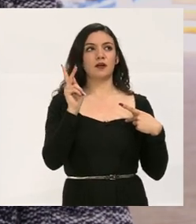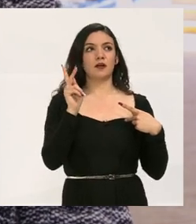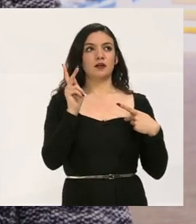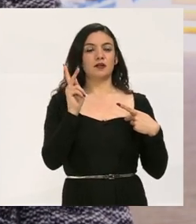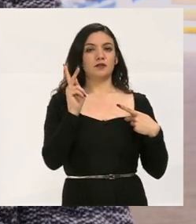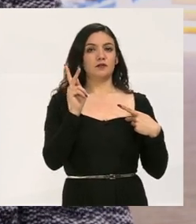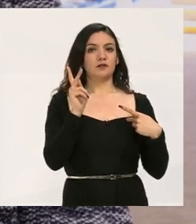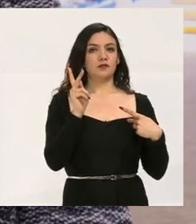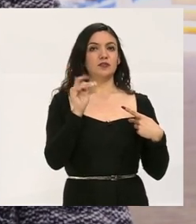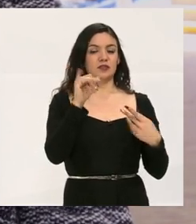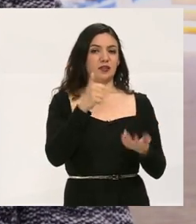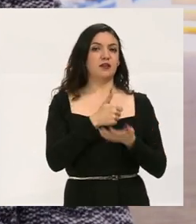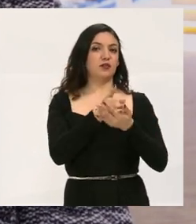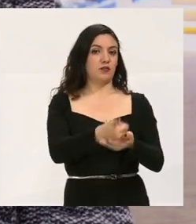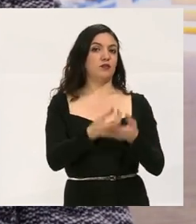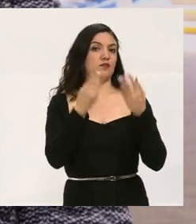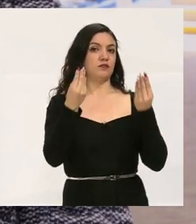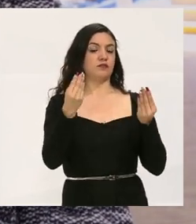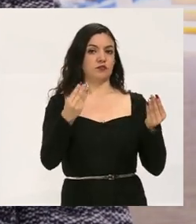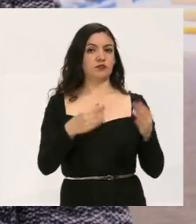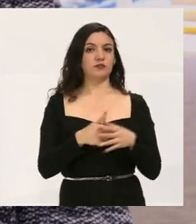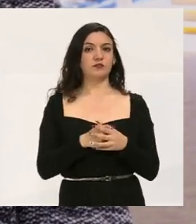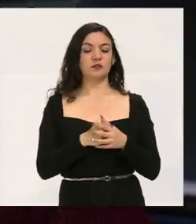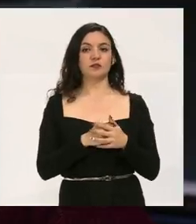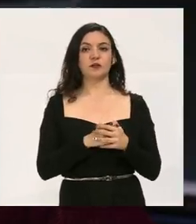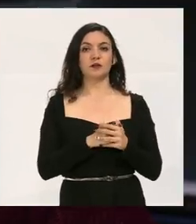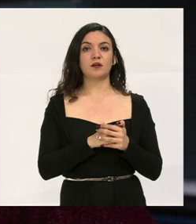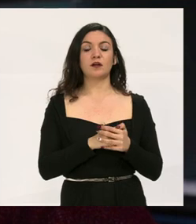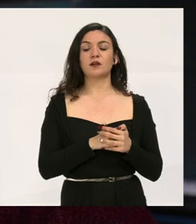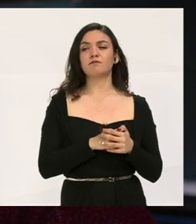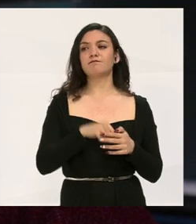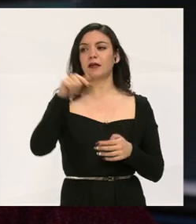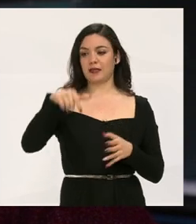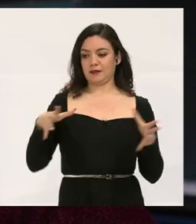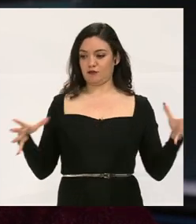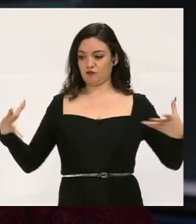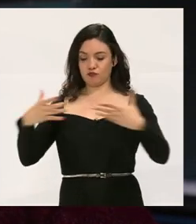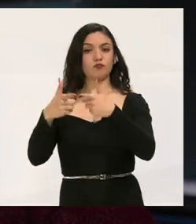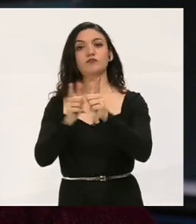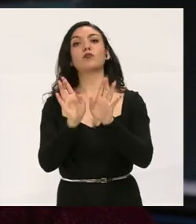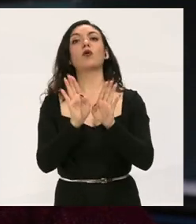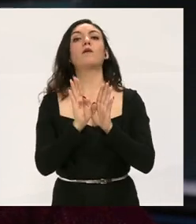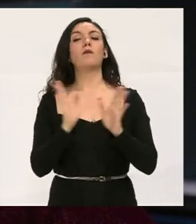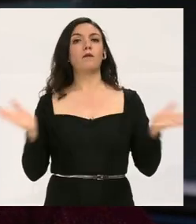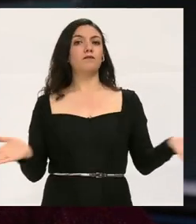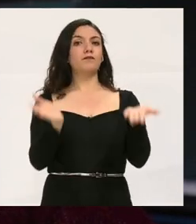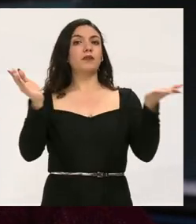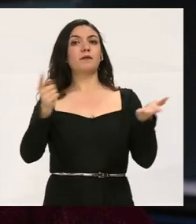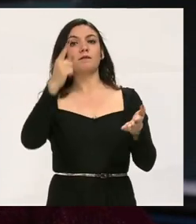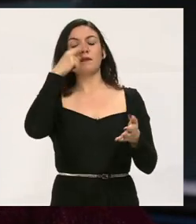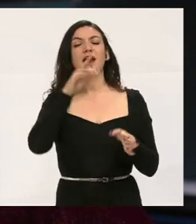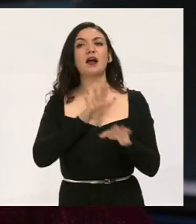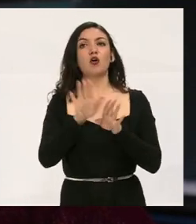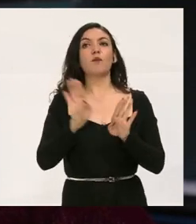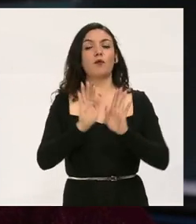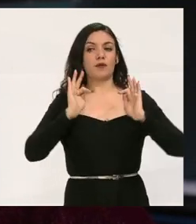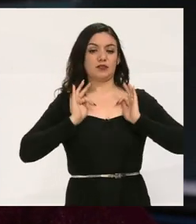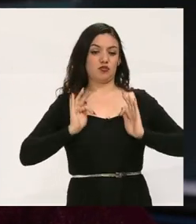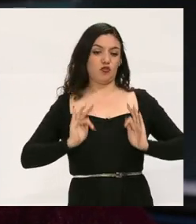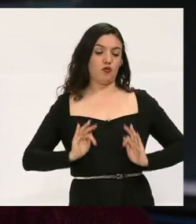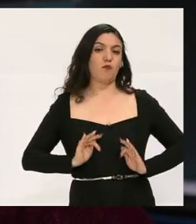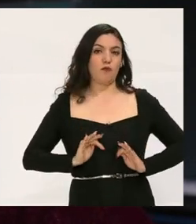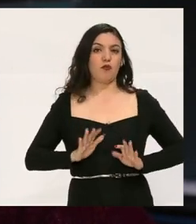Pero sí le ha ayudado muchísimo. Aquí el ambiente para nosotros lo tratamos de llevar que sea